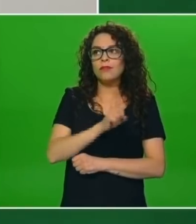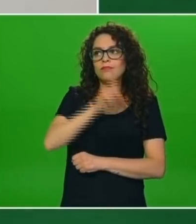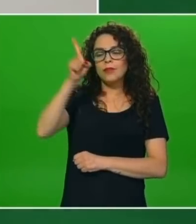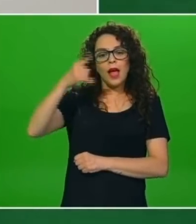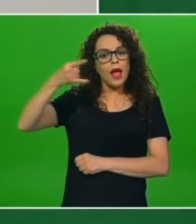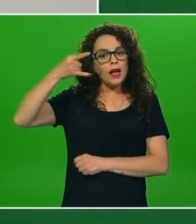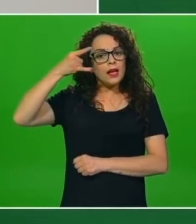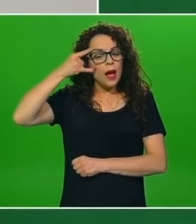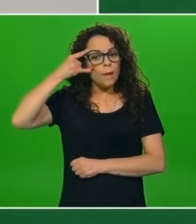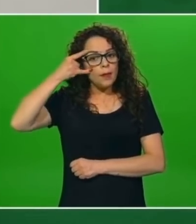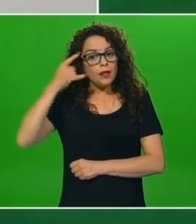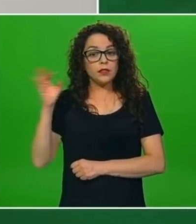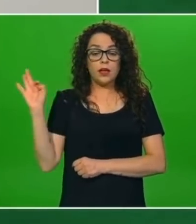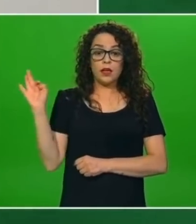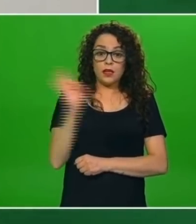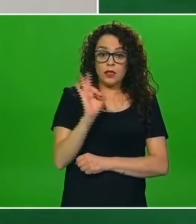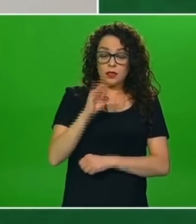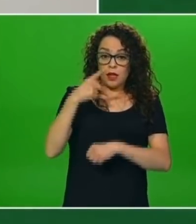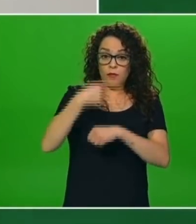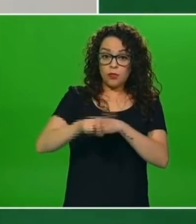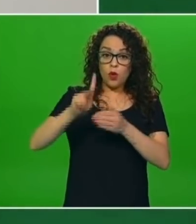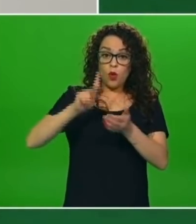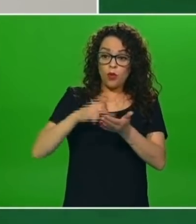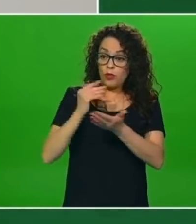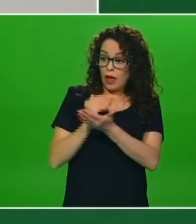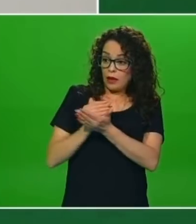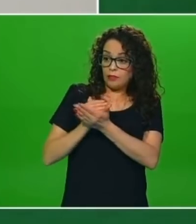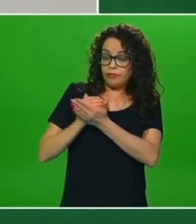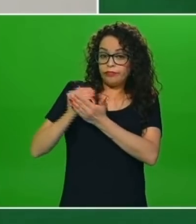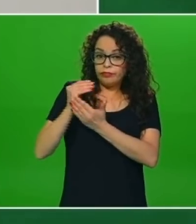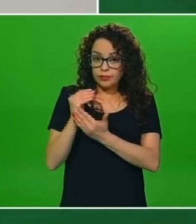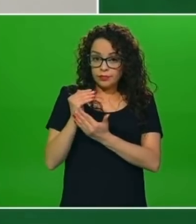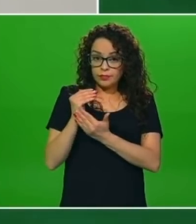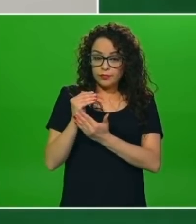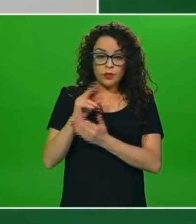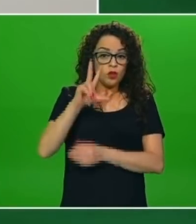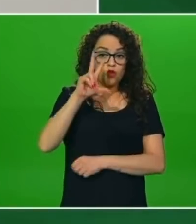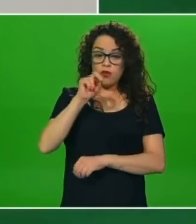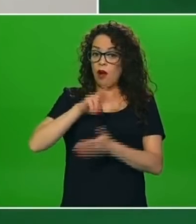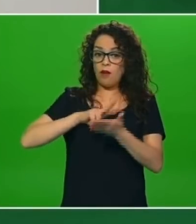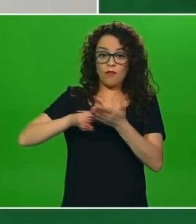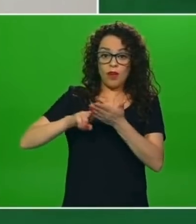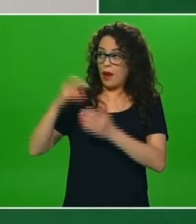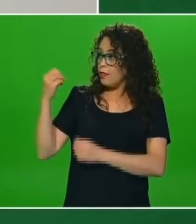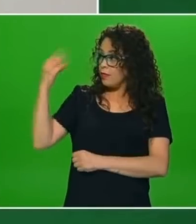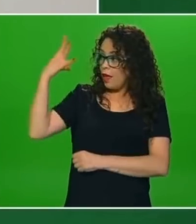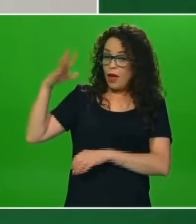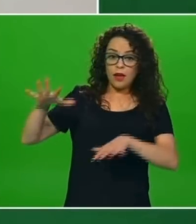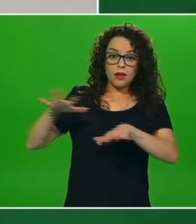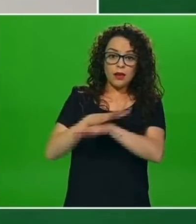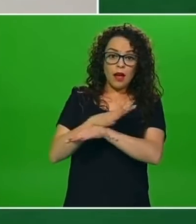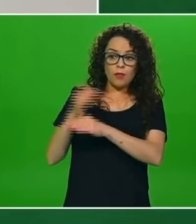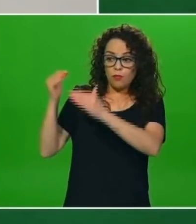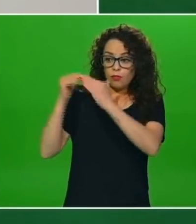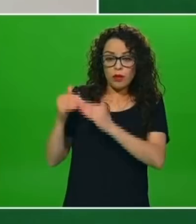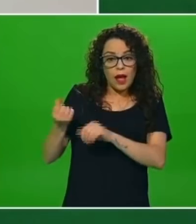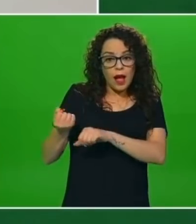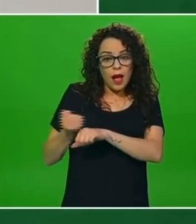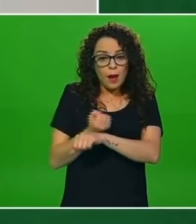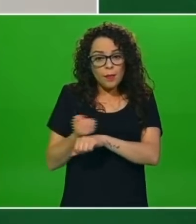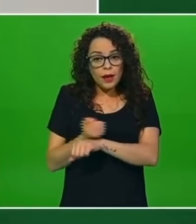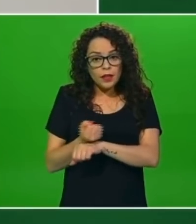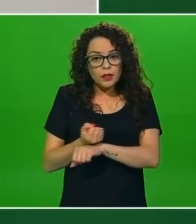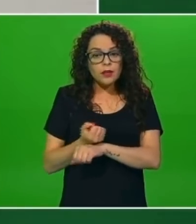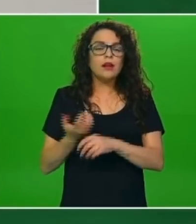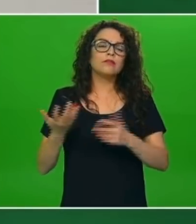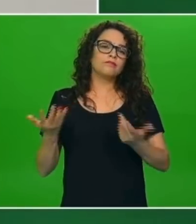es decir, si en un momento el riesgo se incrementa, si el riesgo ya no se encuentra en verde y ahora pasa a amarillo, en función de